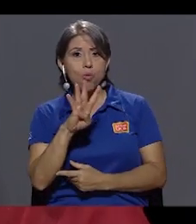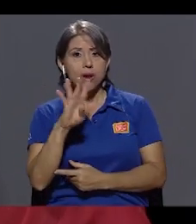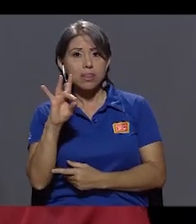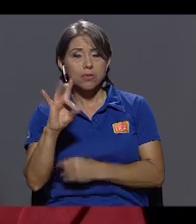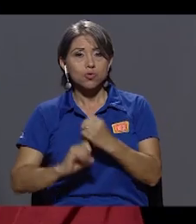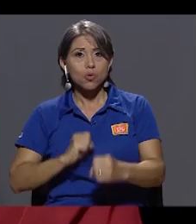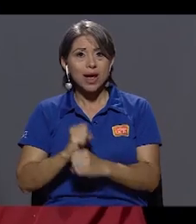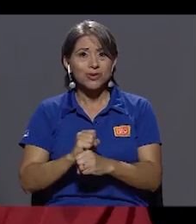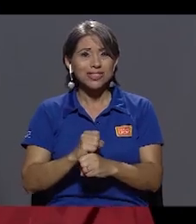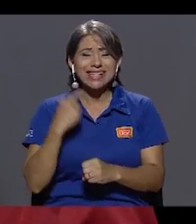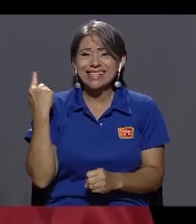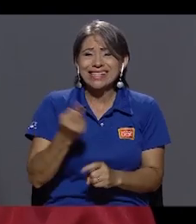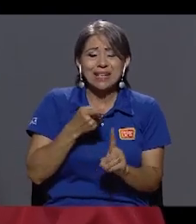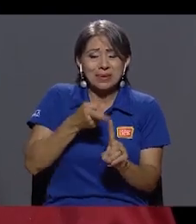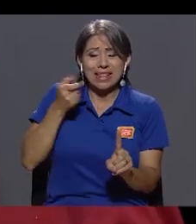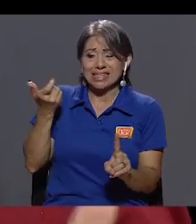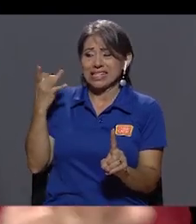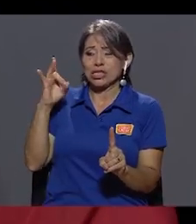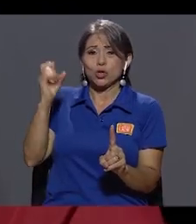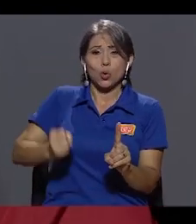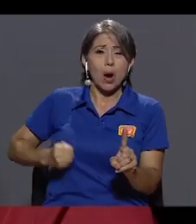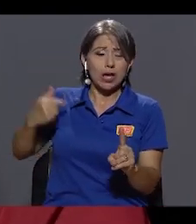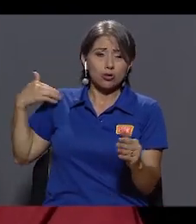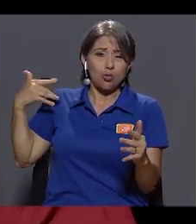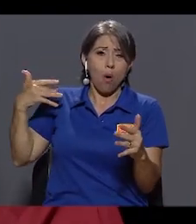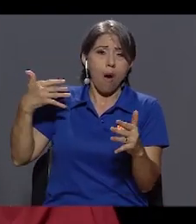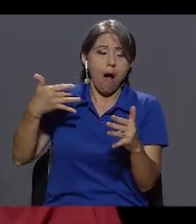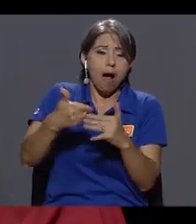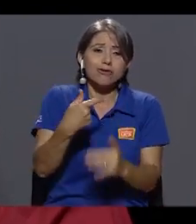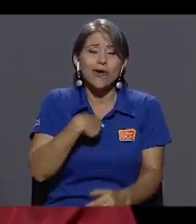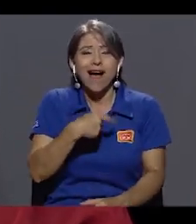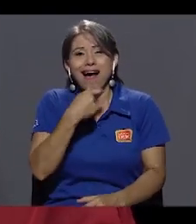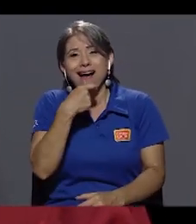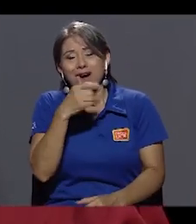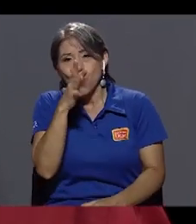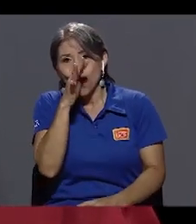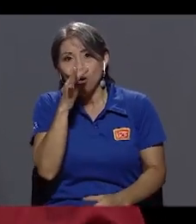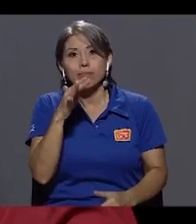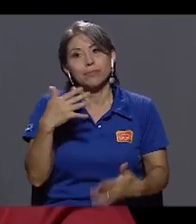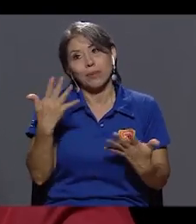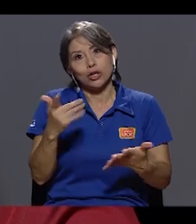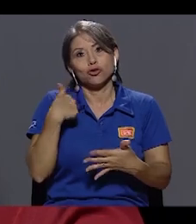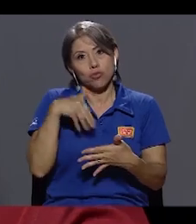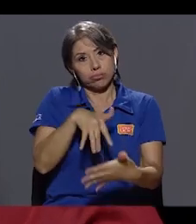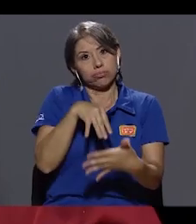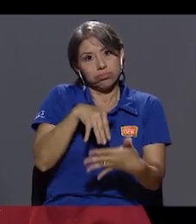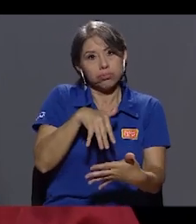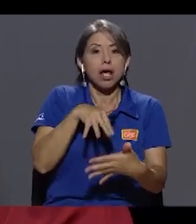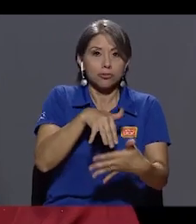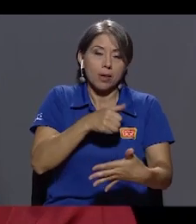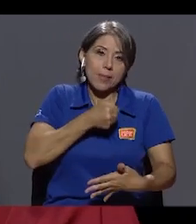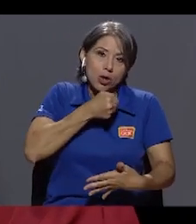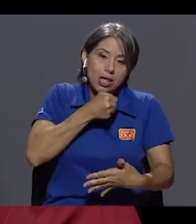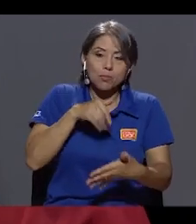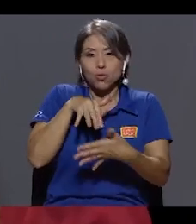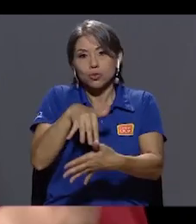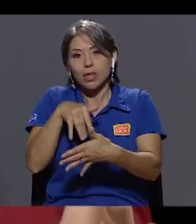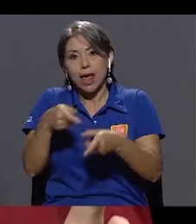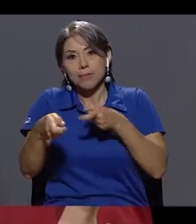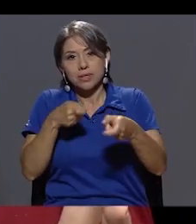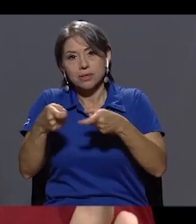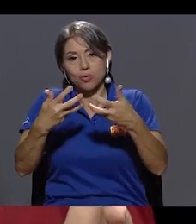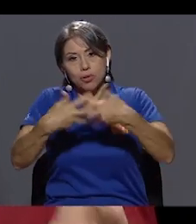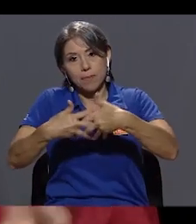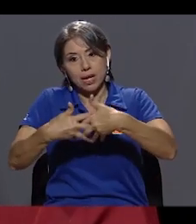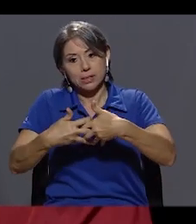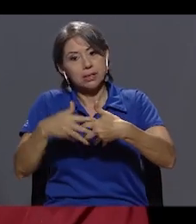Toda mi vida, desde los 18 años en adelante, he estado en esto metido del humor. Claro, obviamente me preparé, estudié periodismo, estudié mis primeras y todo, porque me parece